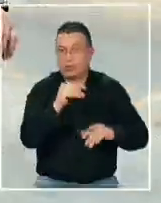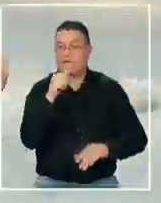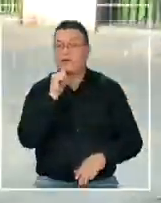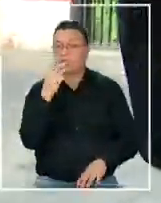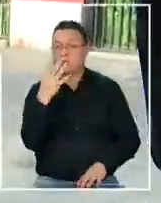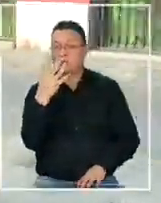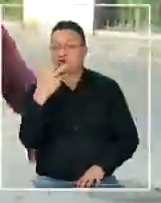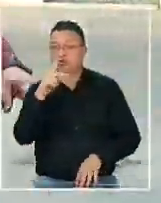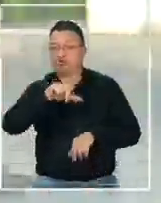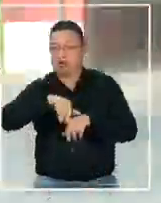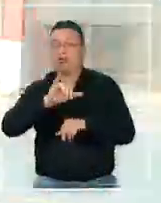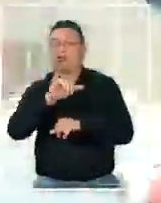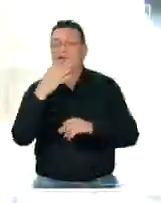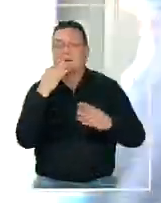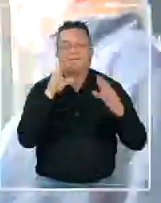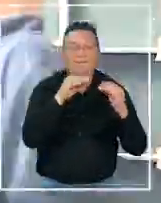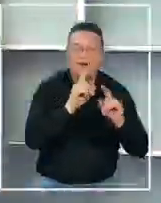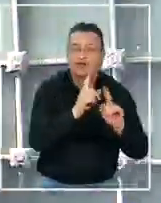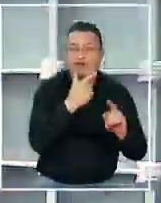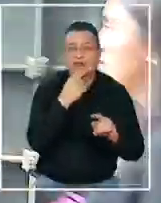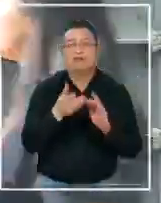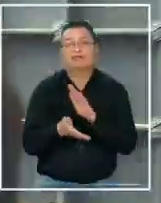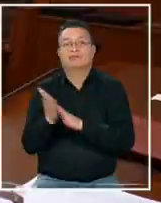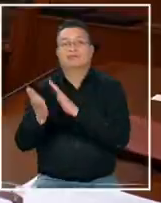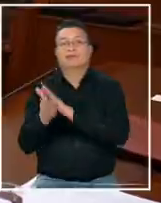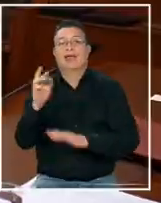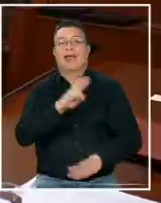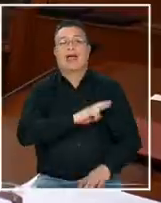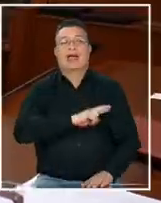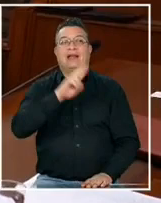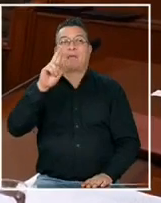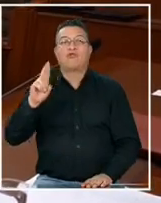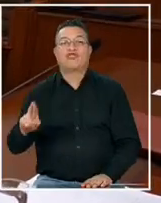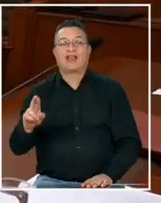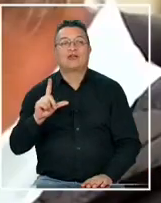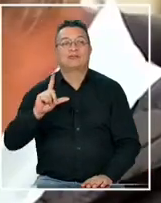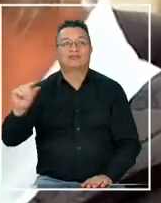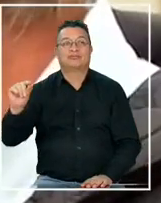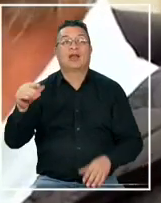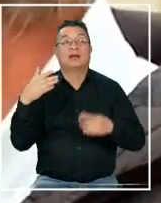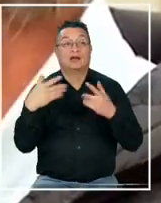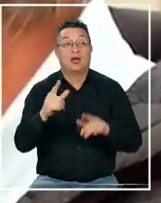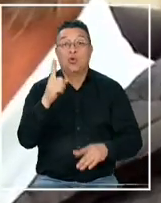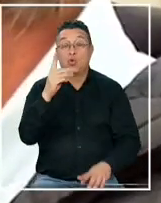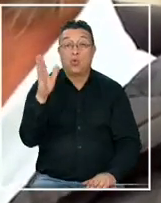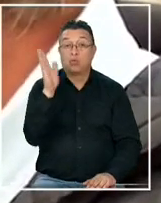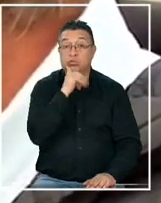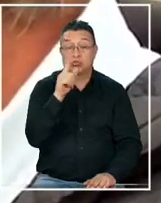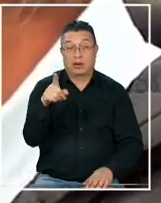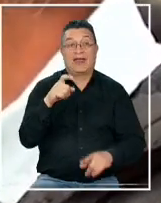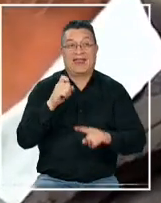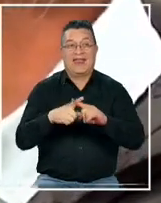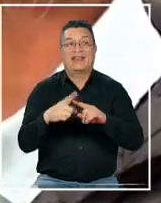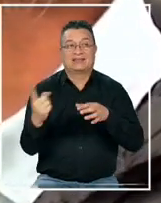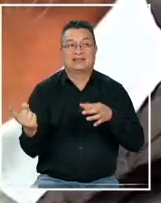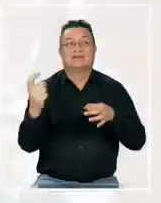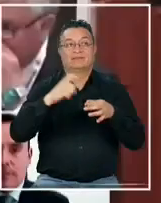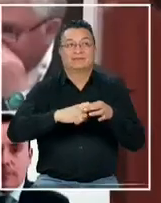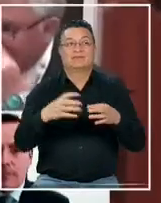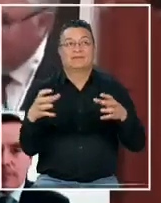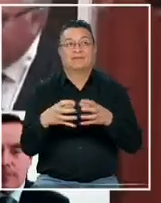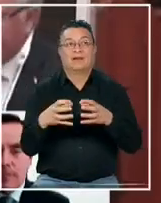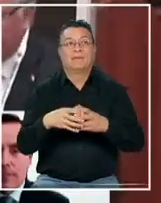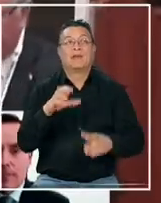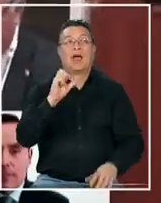con pocas ganas de hablar, se retiraron los republicanos de la ceremonia en el trícel, donde el gran ausente fue un ex militante del partido.